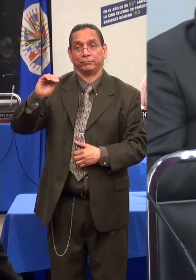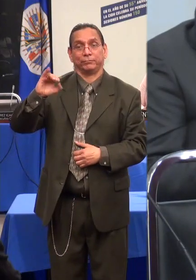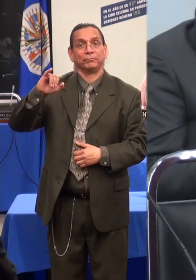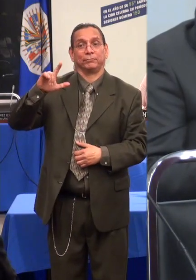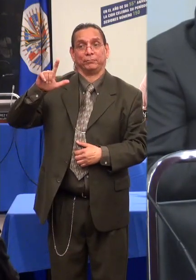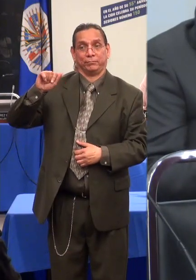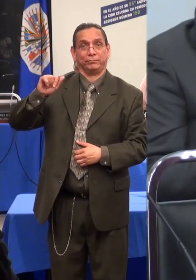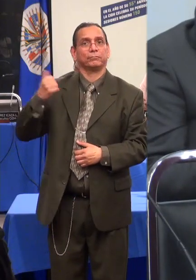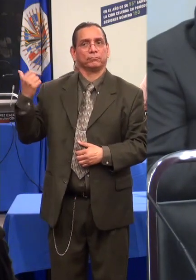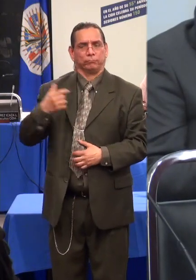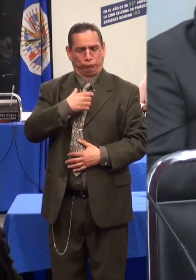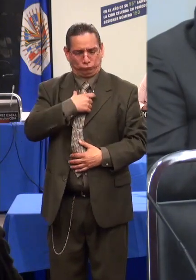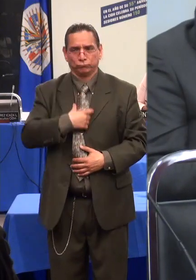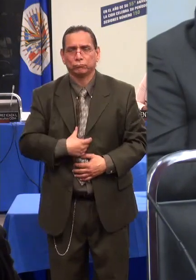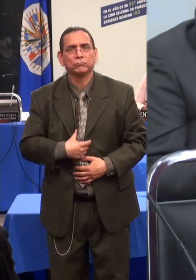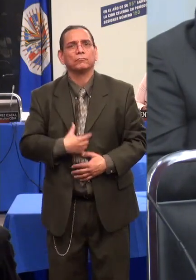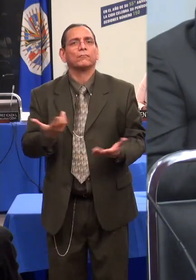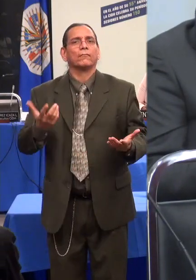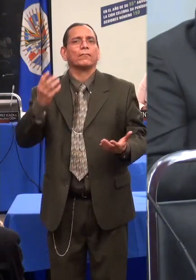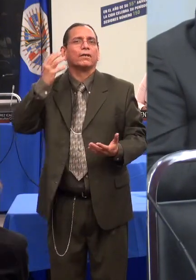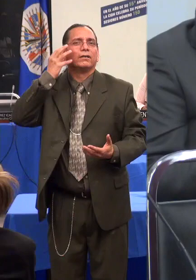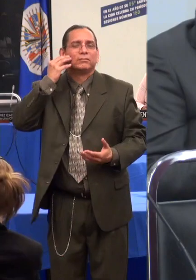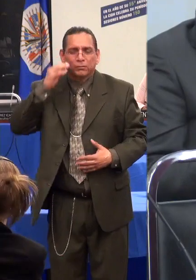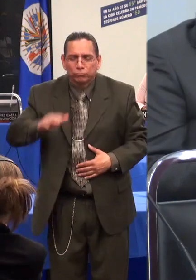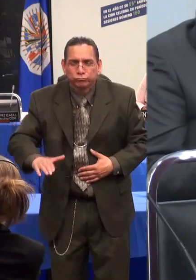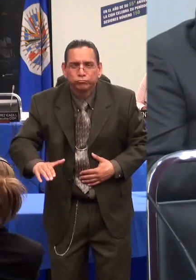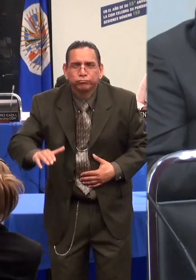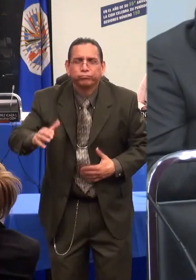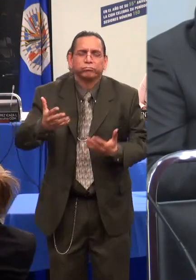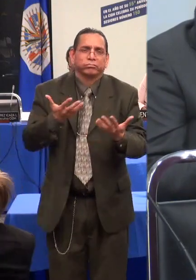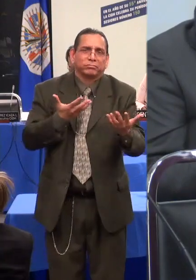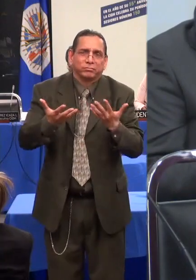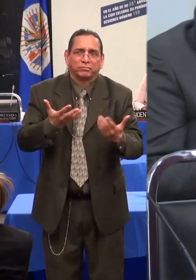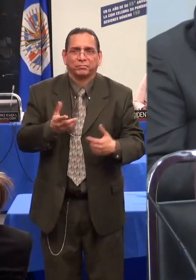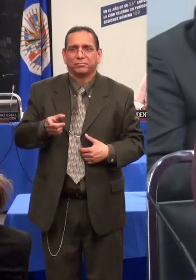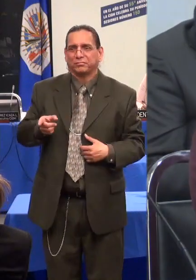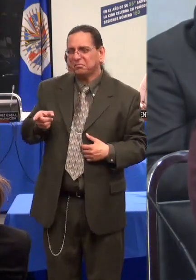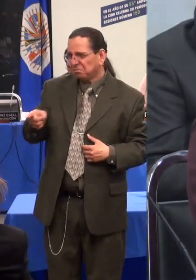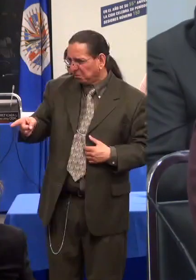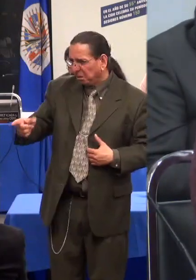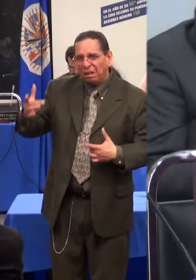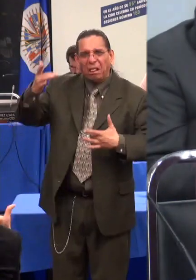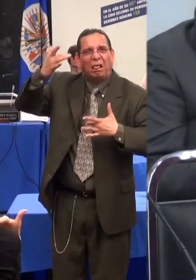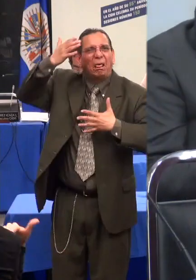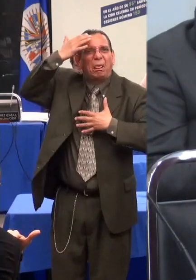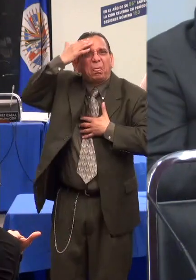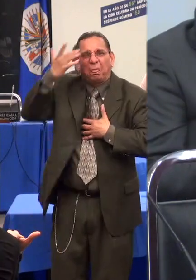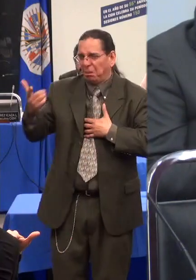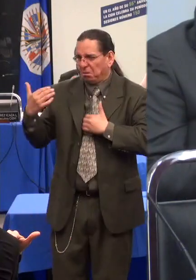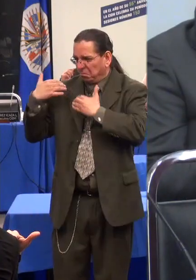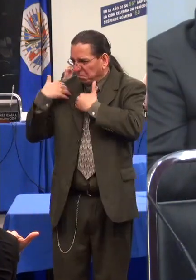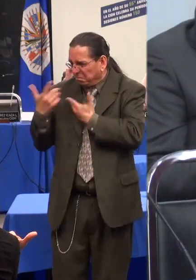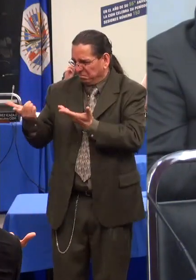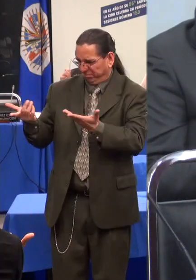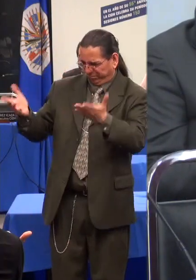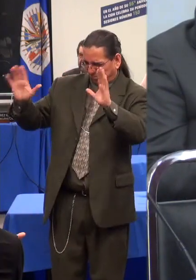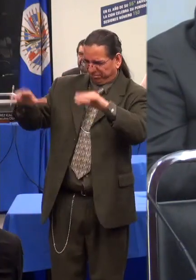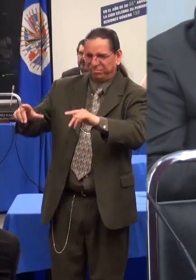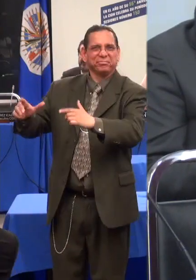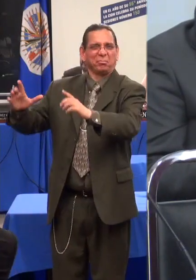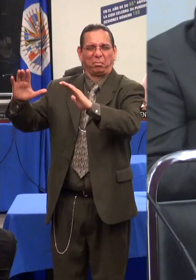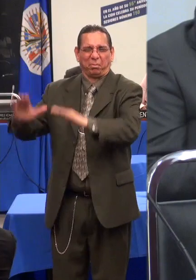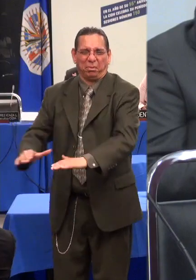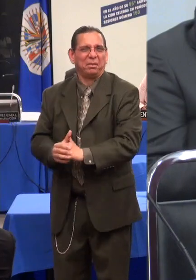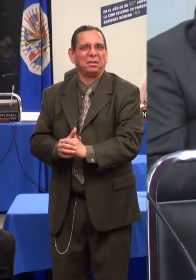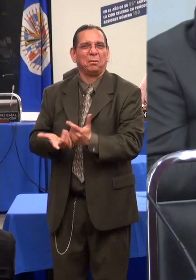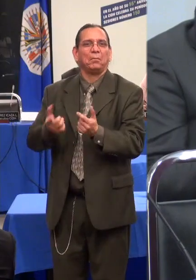defectuosas. La lástima, el miedo y la repulsión median nuestras relaciones y nuestras interacciones con